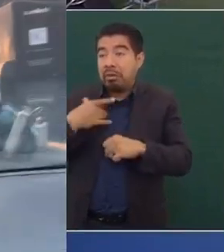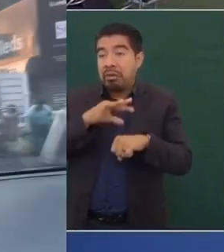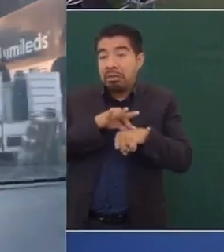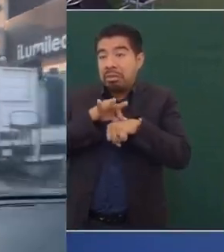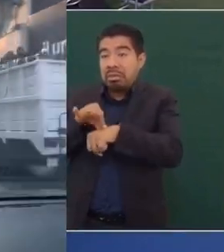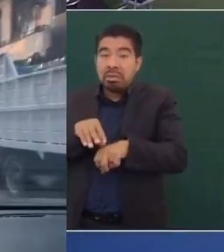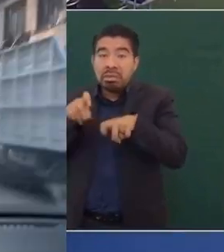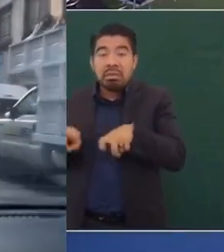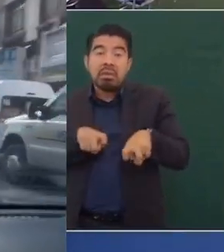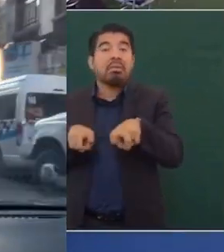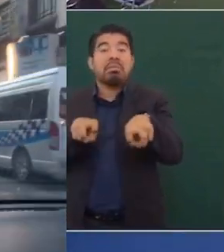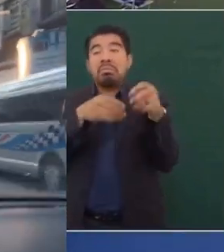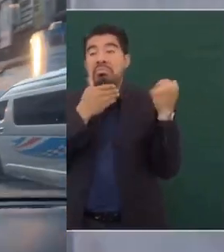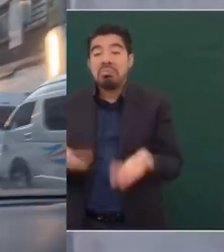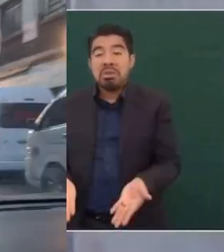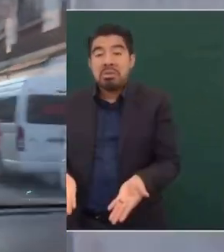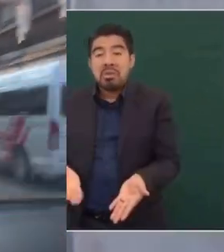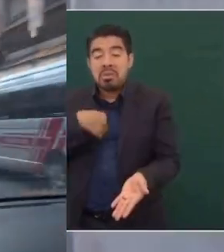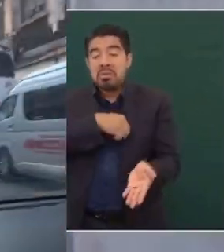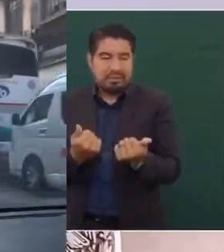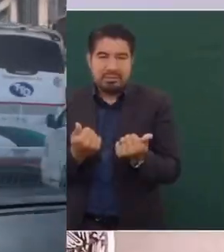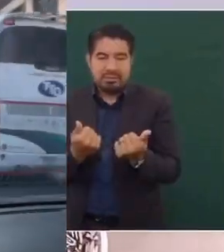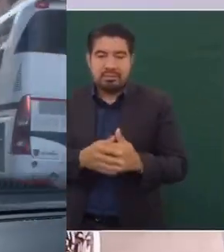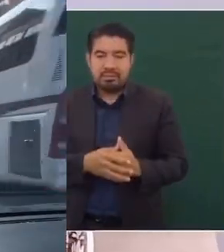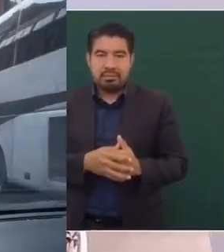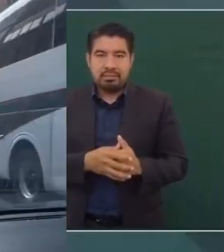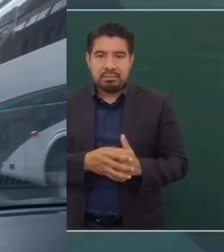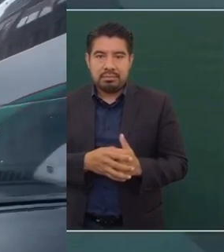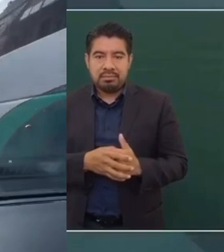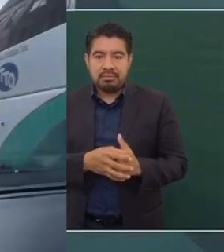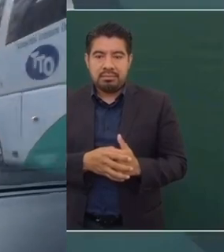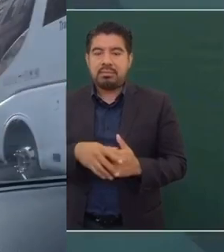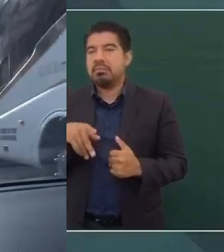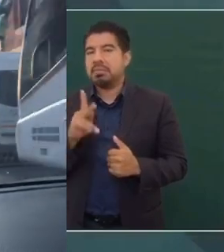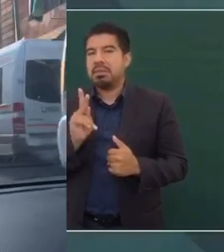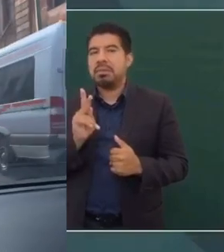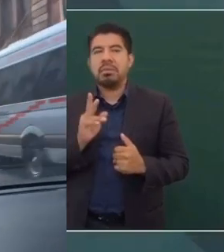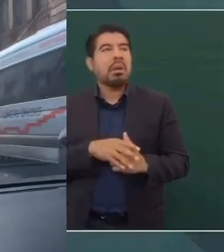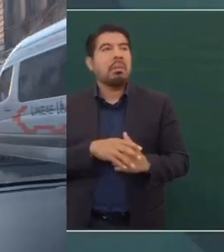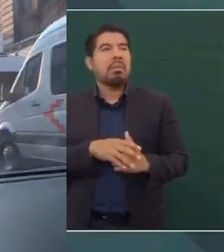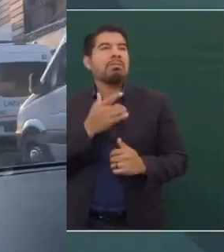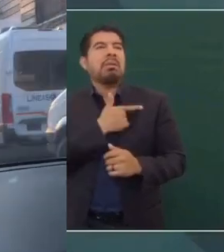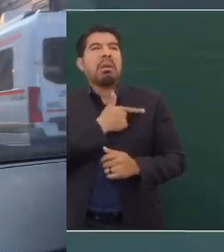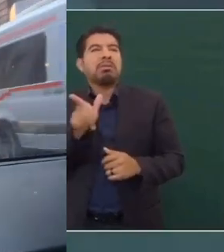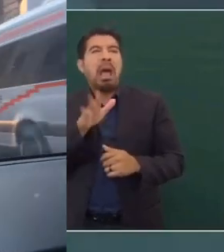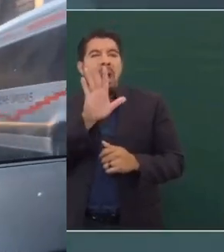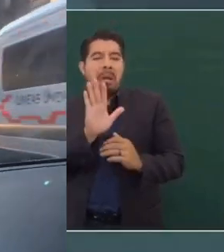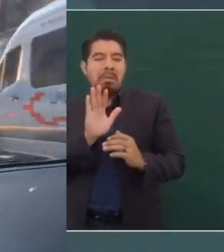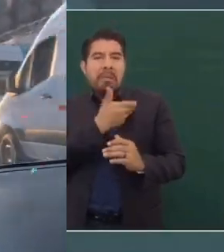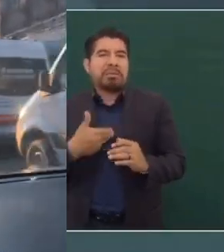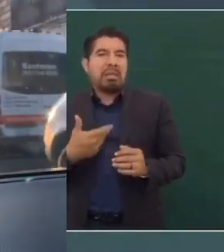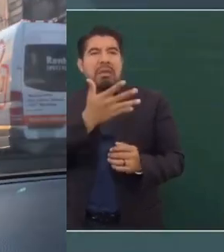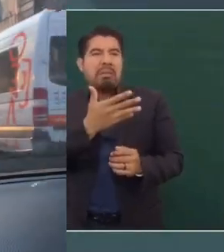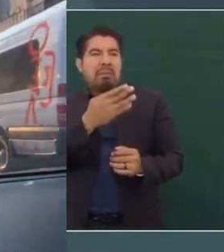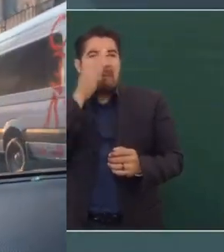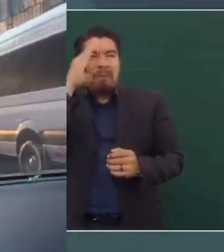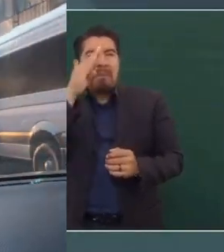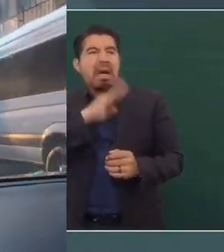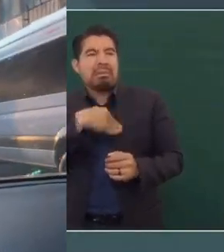me trajeron. Nos dijeron que viniéramos. Precisamente se va porque le cae mal el presidente.